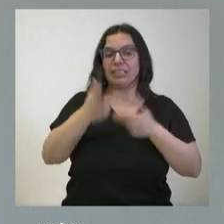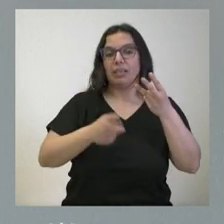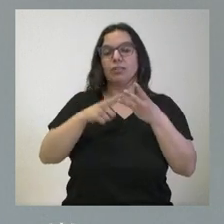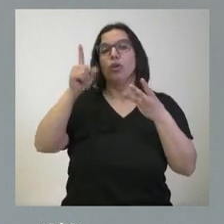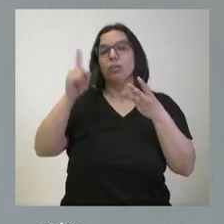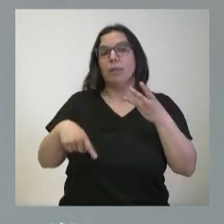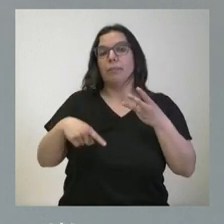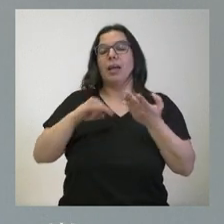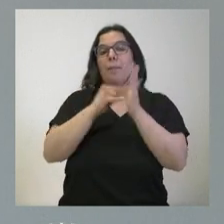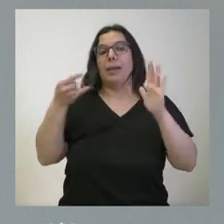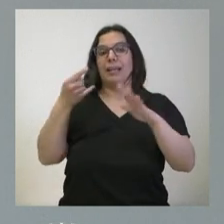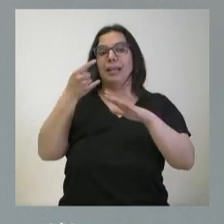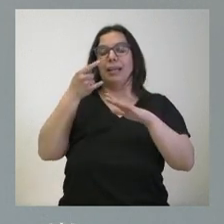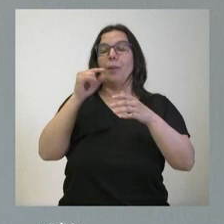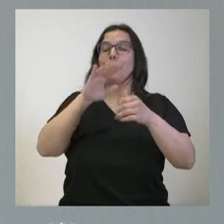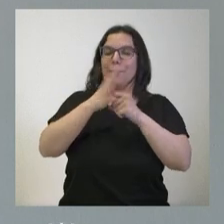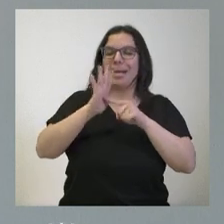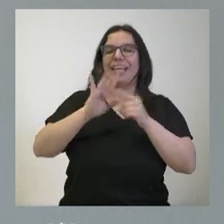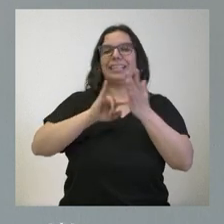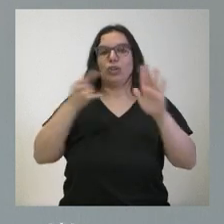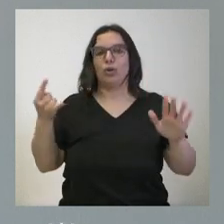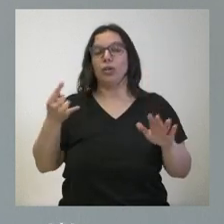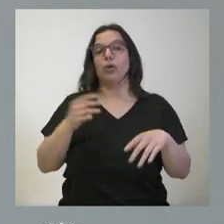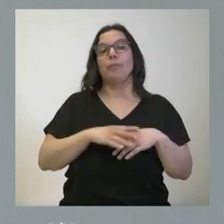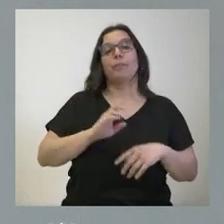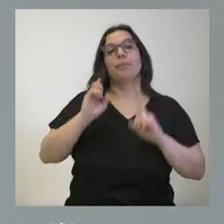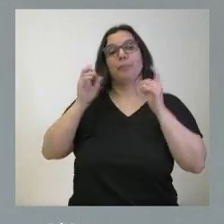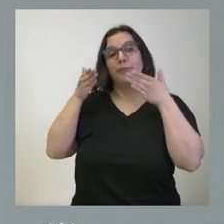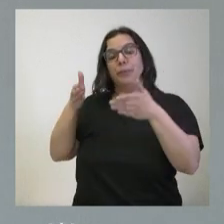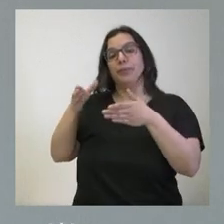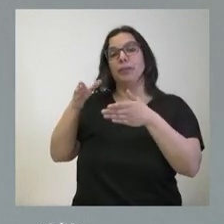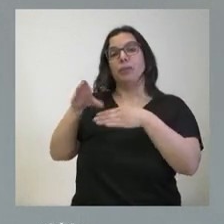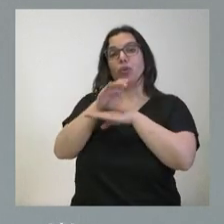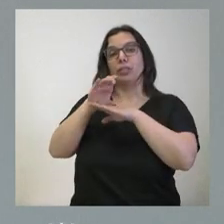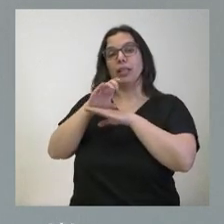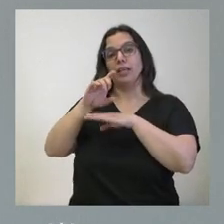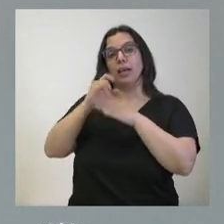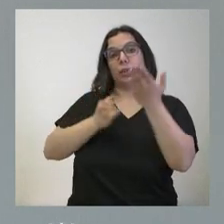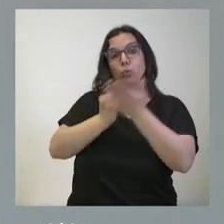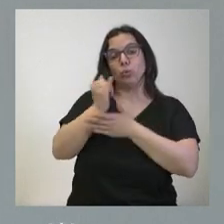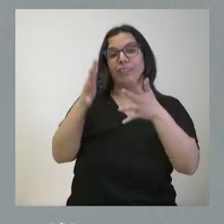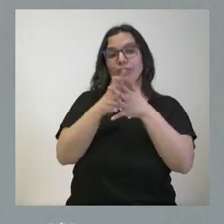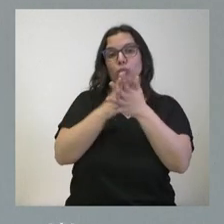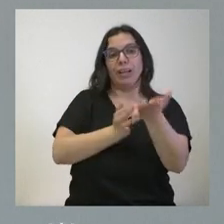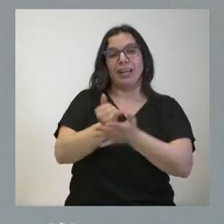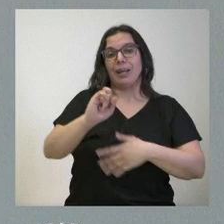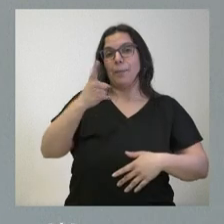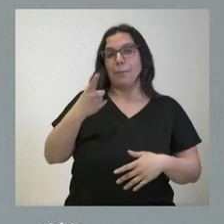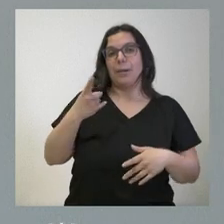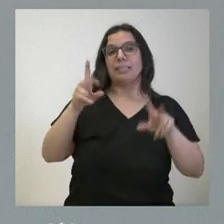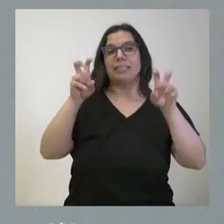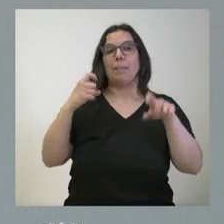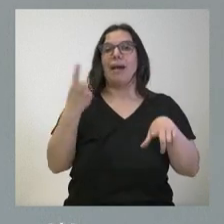actuando en parques tecnológicos y, en el caso de la Consejería de Agricultura, en infraestructuras agrarias, fundamentalmente en el ámbito del